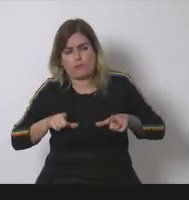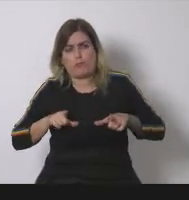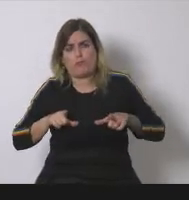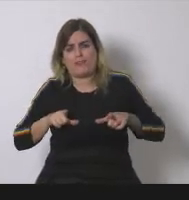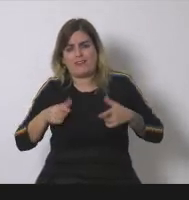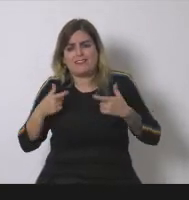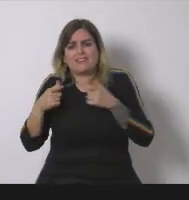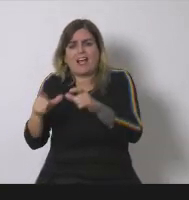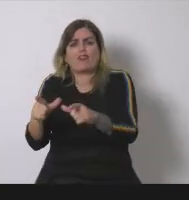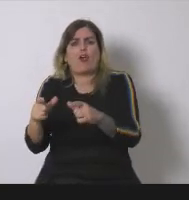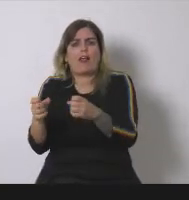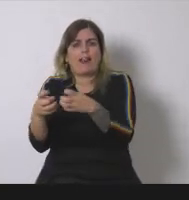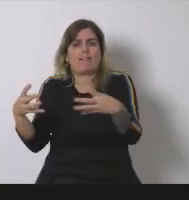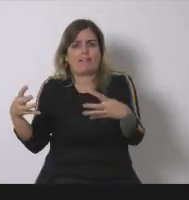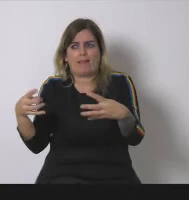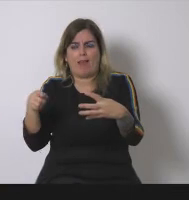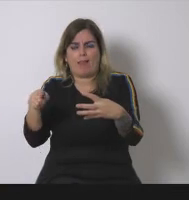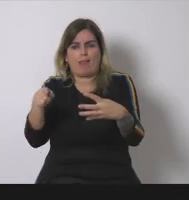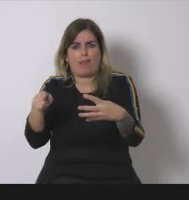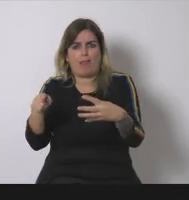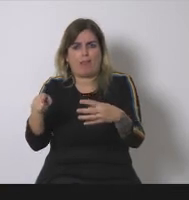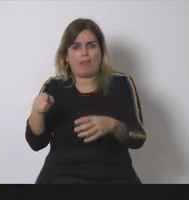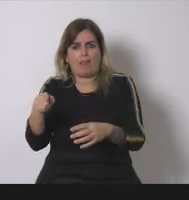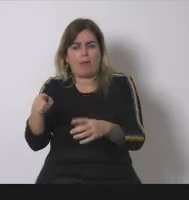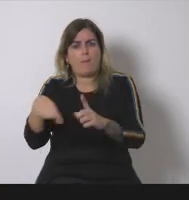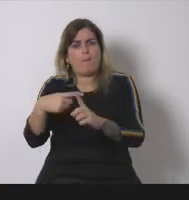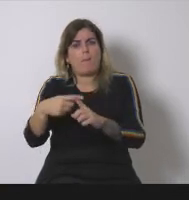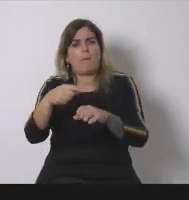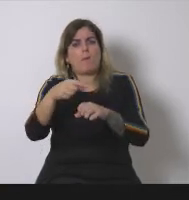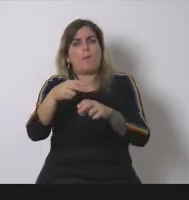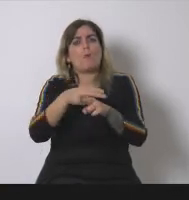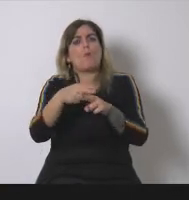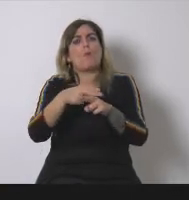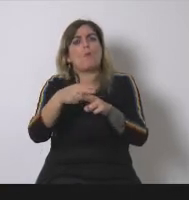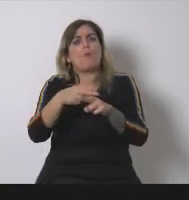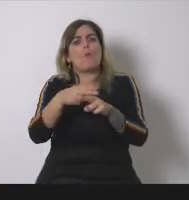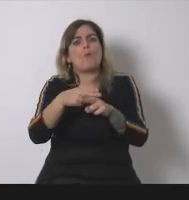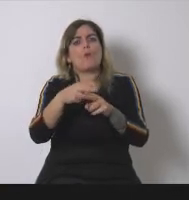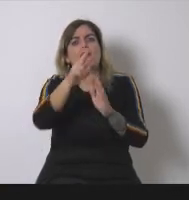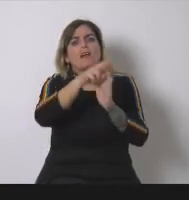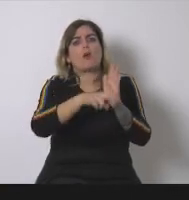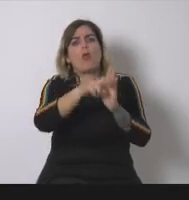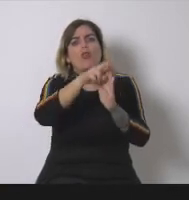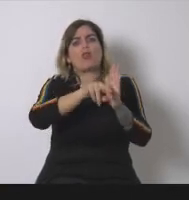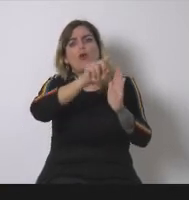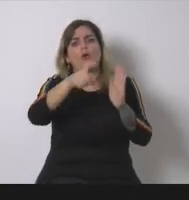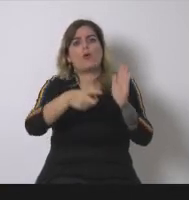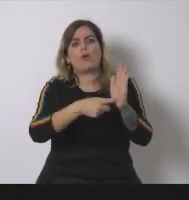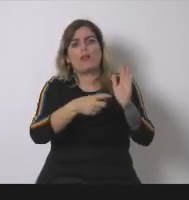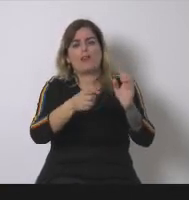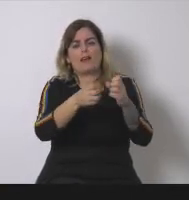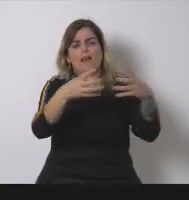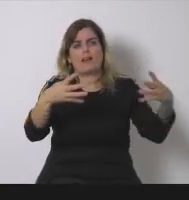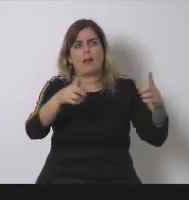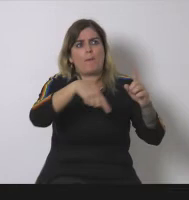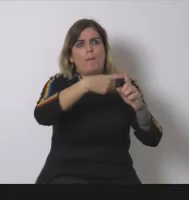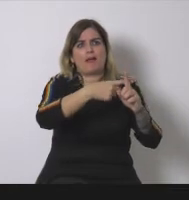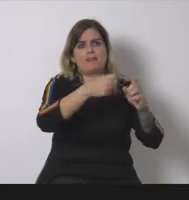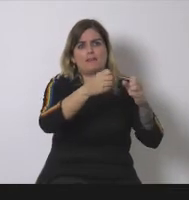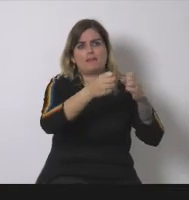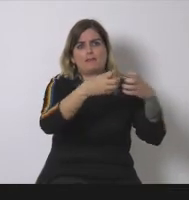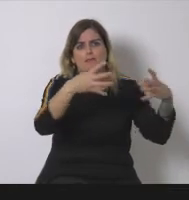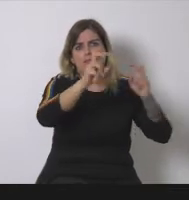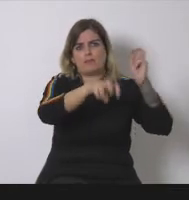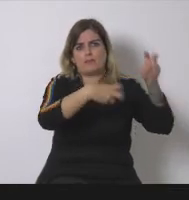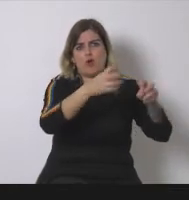política y la regulación energética y de renovables y como muchísimo muchísimo del cambio climático y precisamente